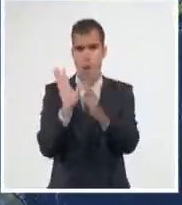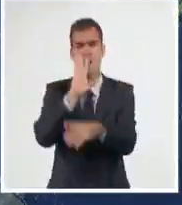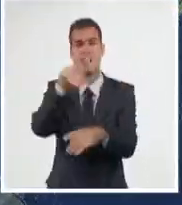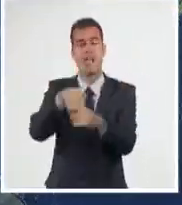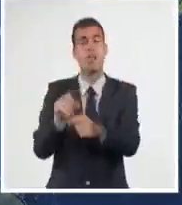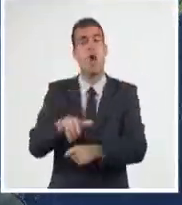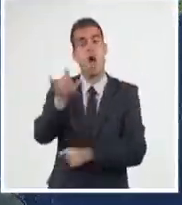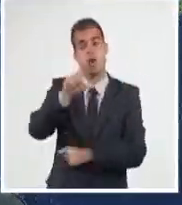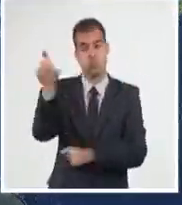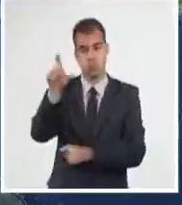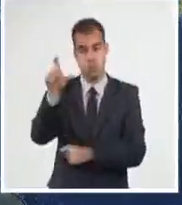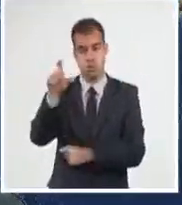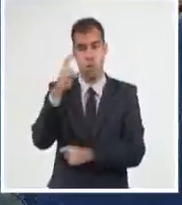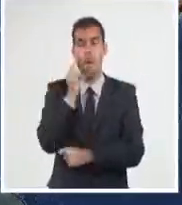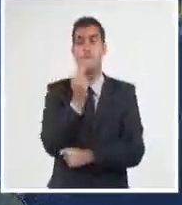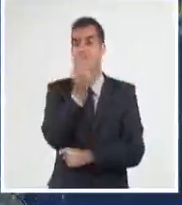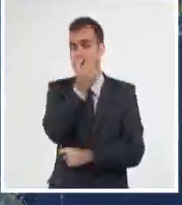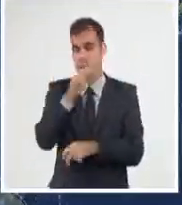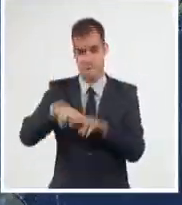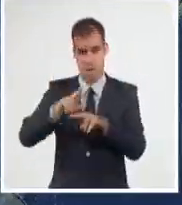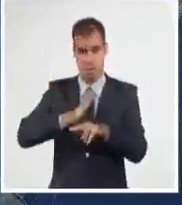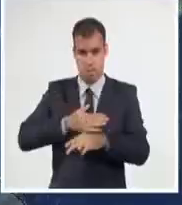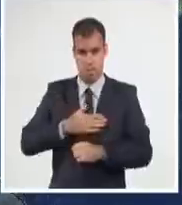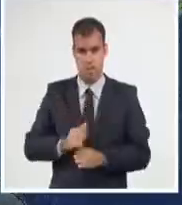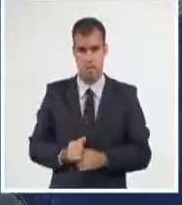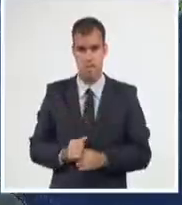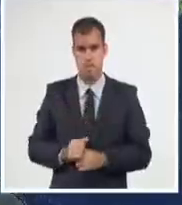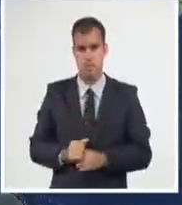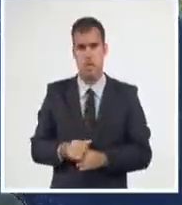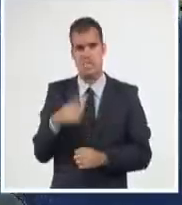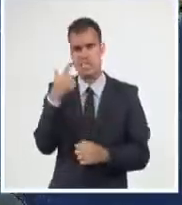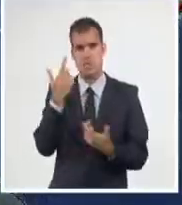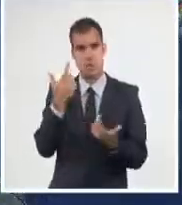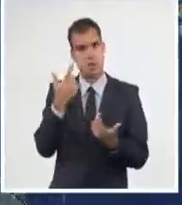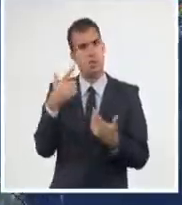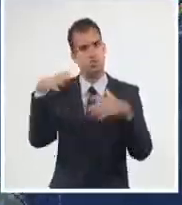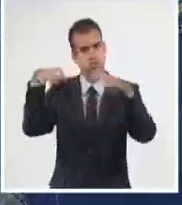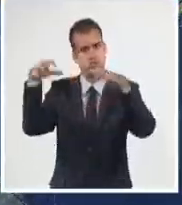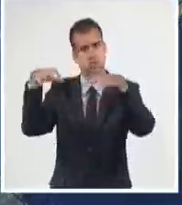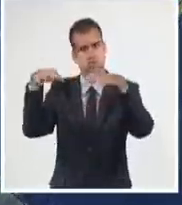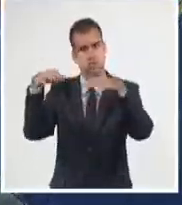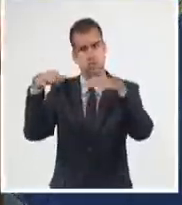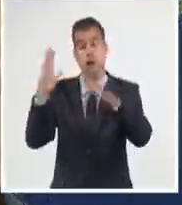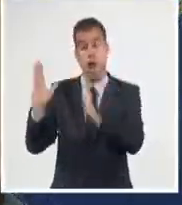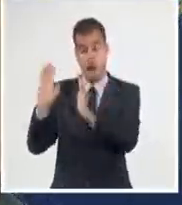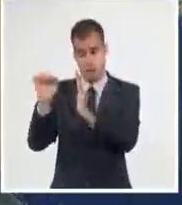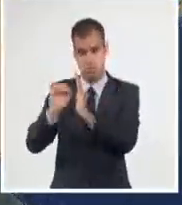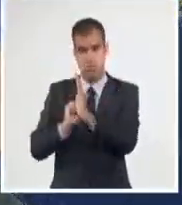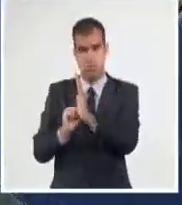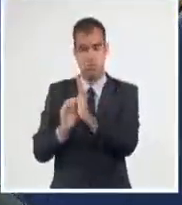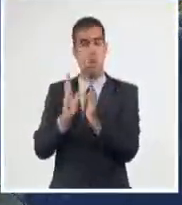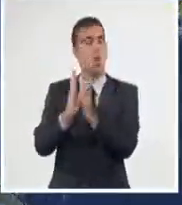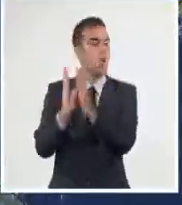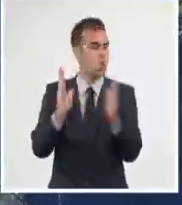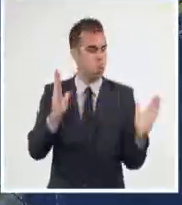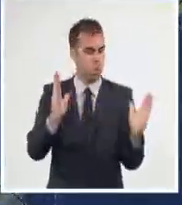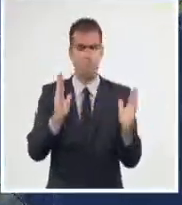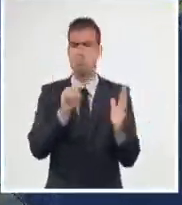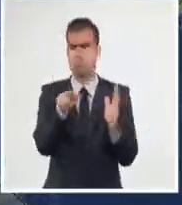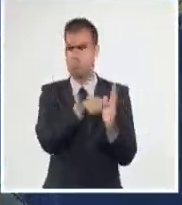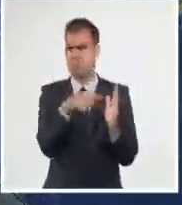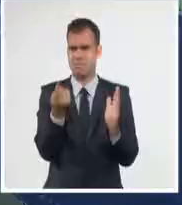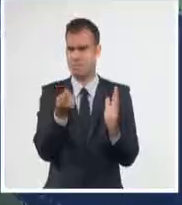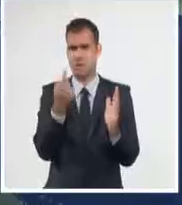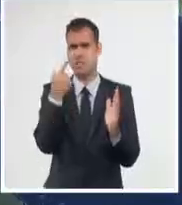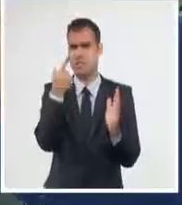José Martí. Y bueno, las lluvias interesantes principalmente en el occidente. El resto del territorio nacional bajo influencia